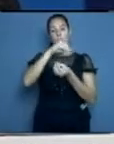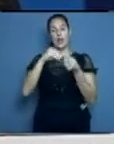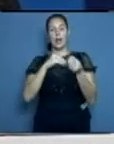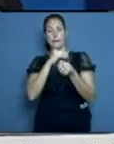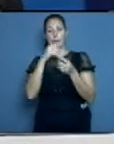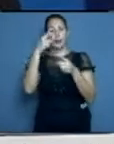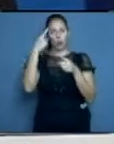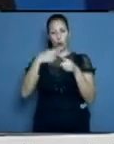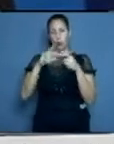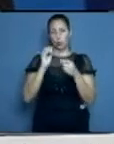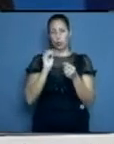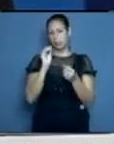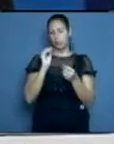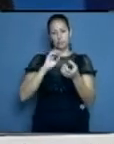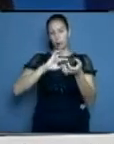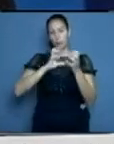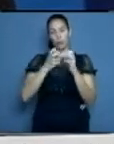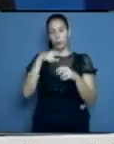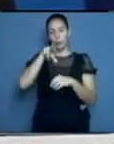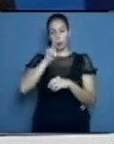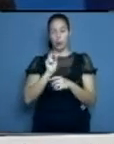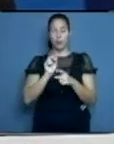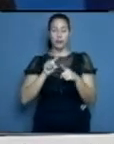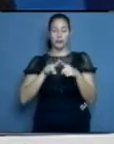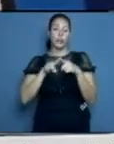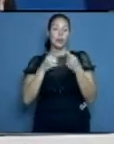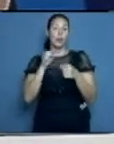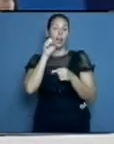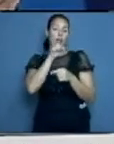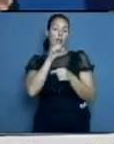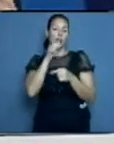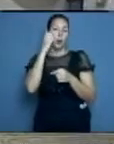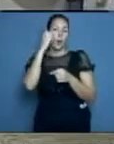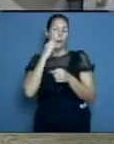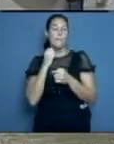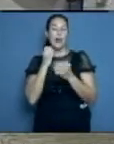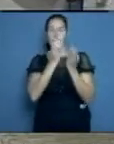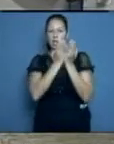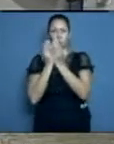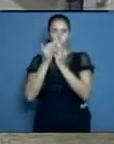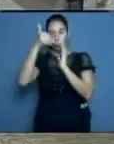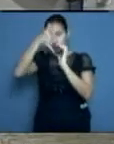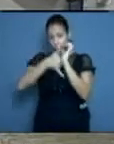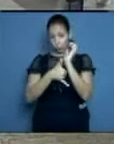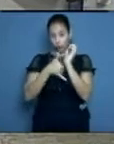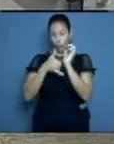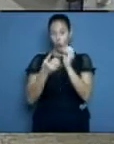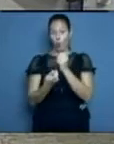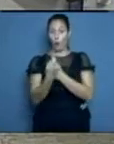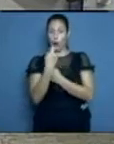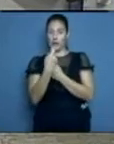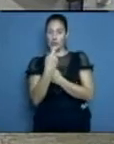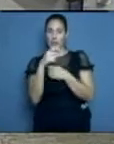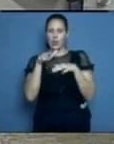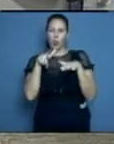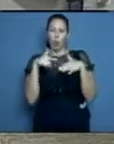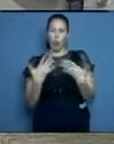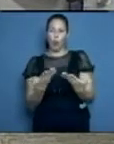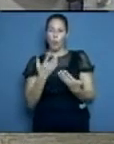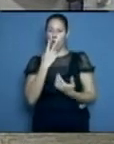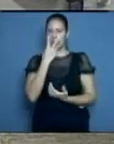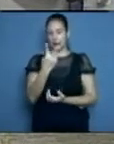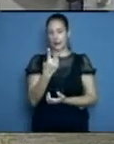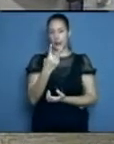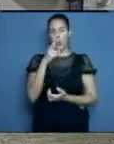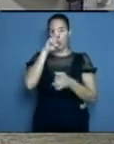protocolo que sería una versión muy ajustada a las condiciones de la actual cepa delta de COVID-19